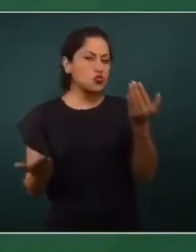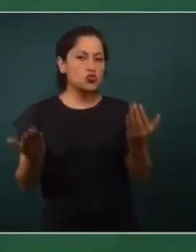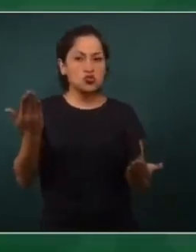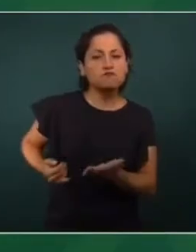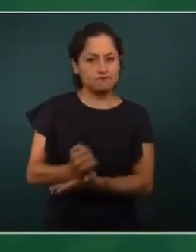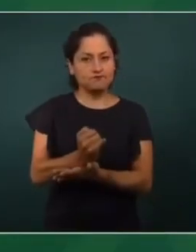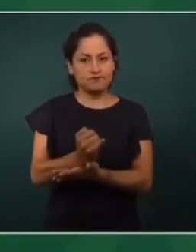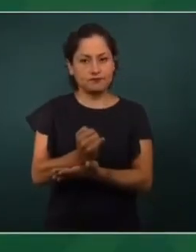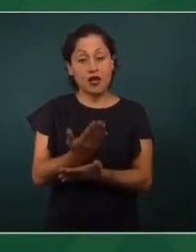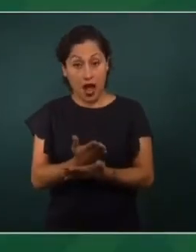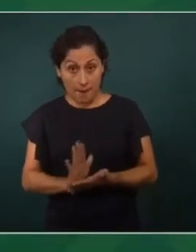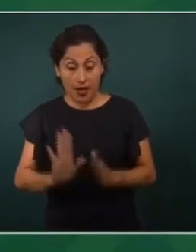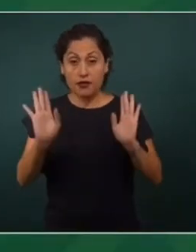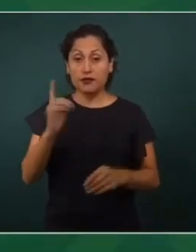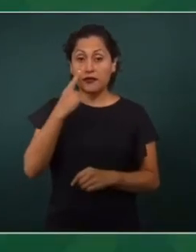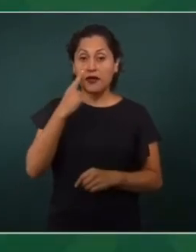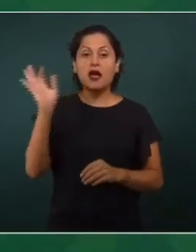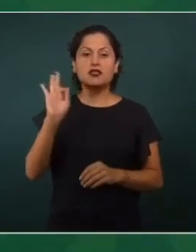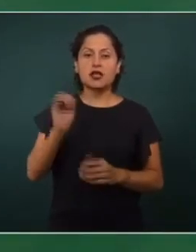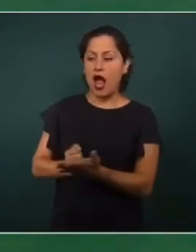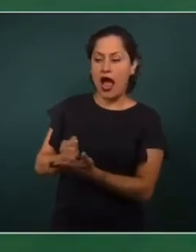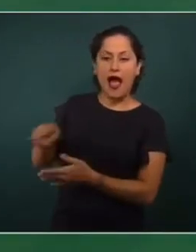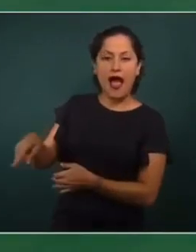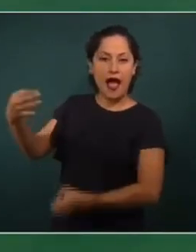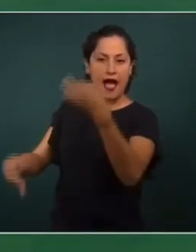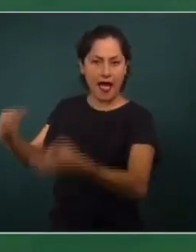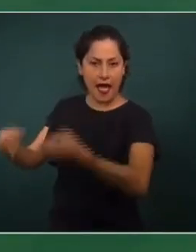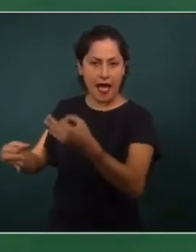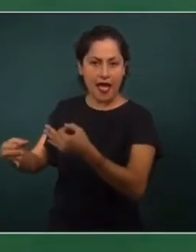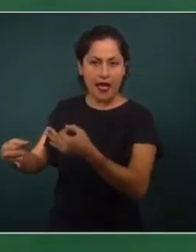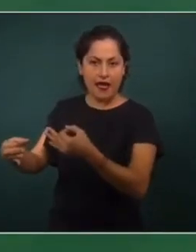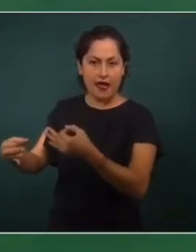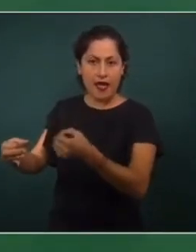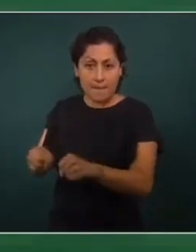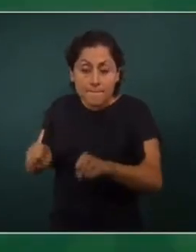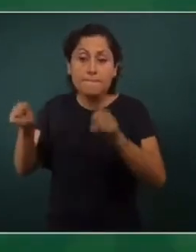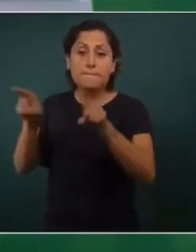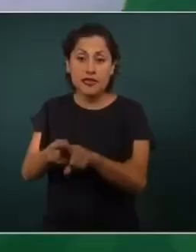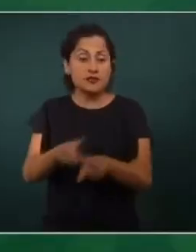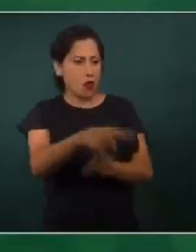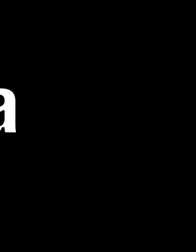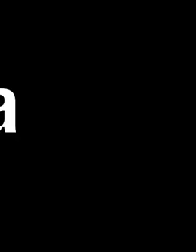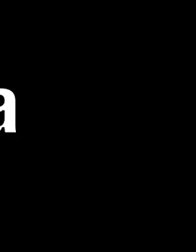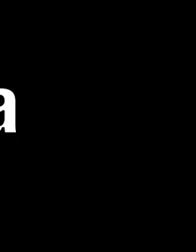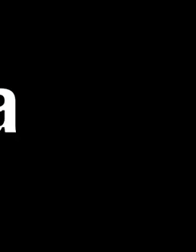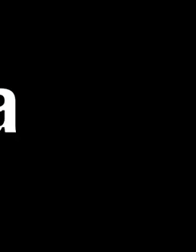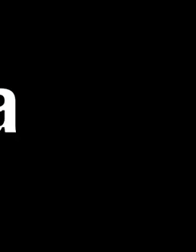derecho O la justicia Es Conforme al derecho Y al mismo tiempo Se logra el propósito De hacer justicia Mejor